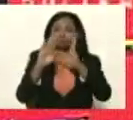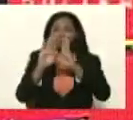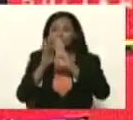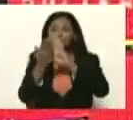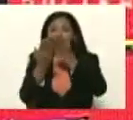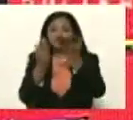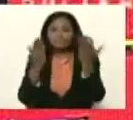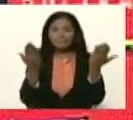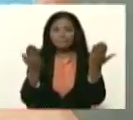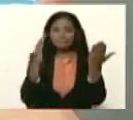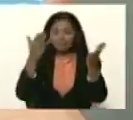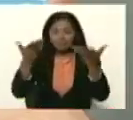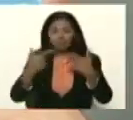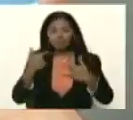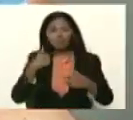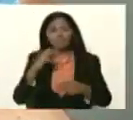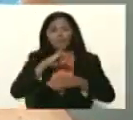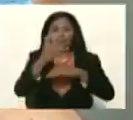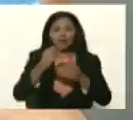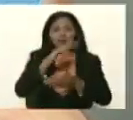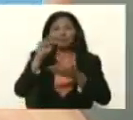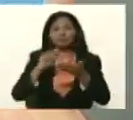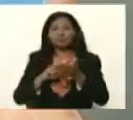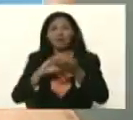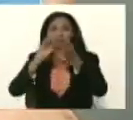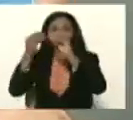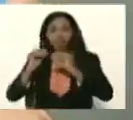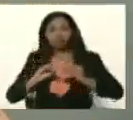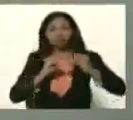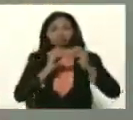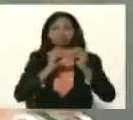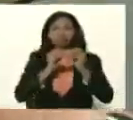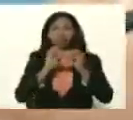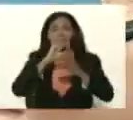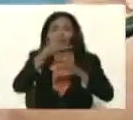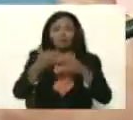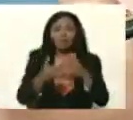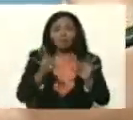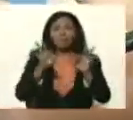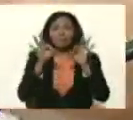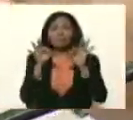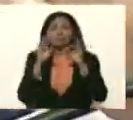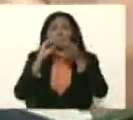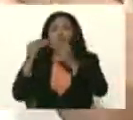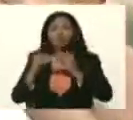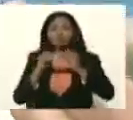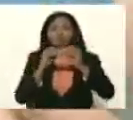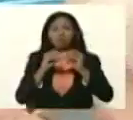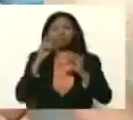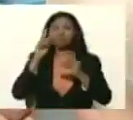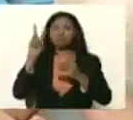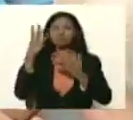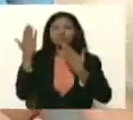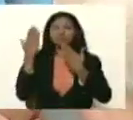me están regalando el plan nacional de bacheo programa de mantenimiento mira